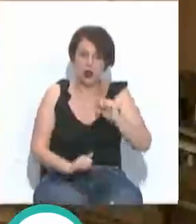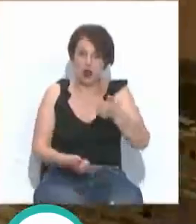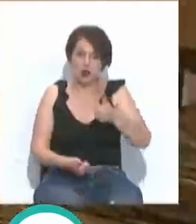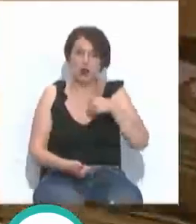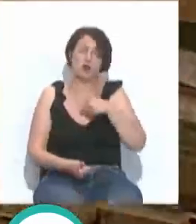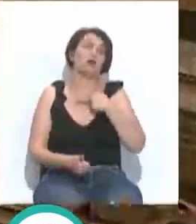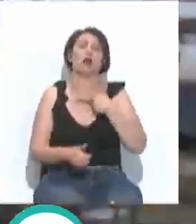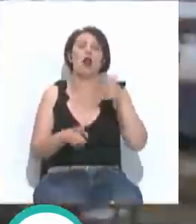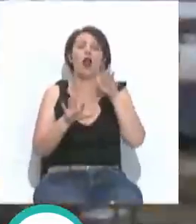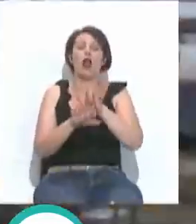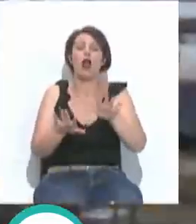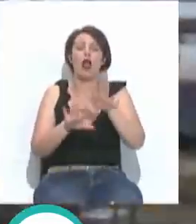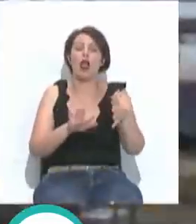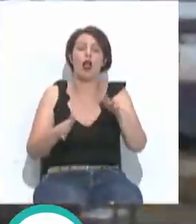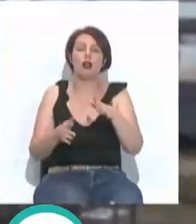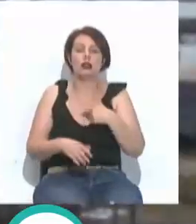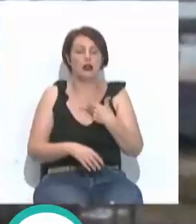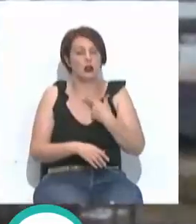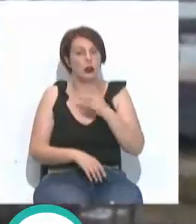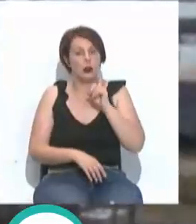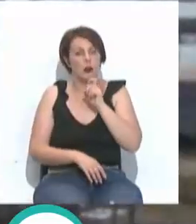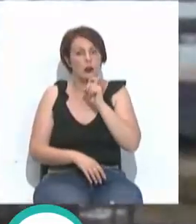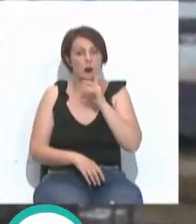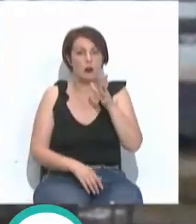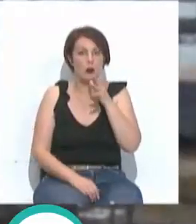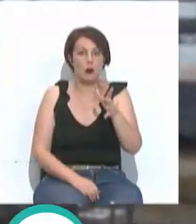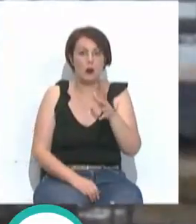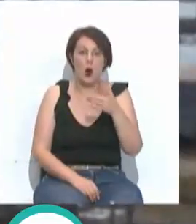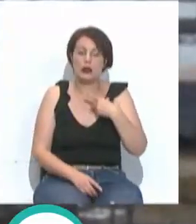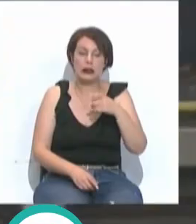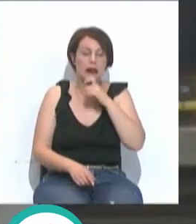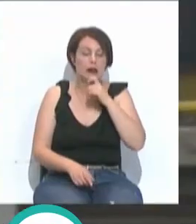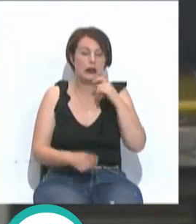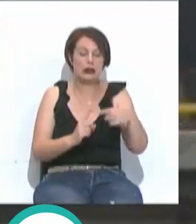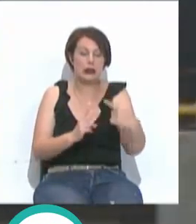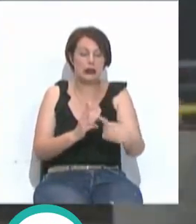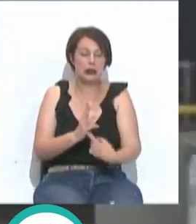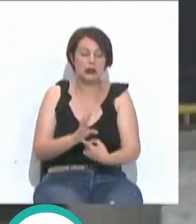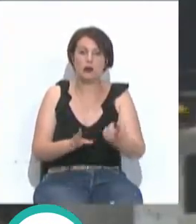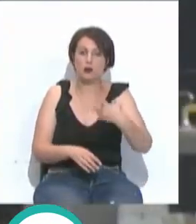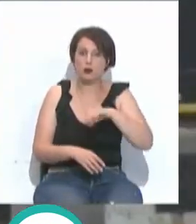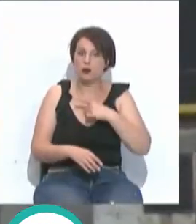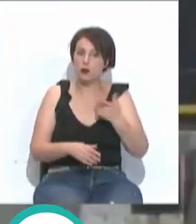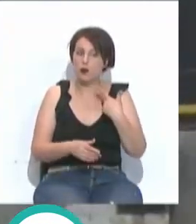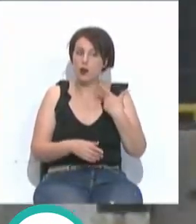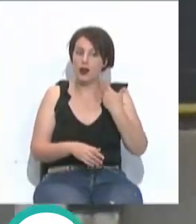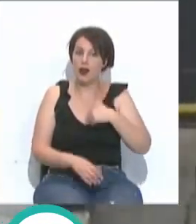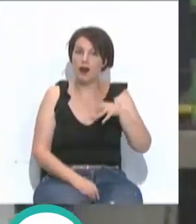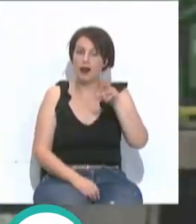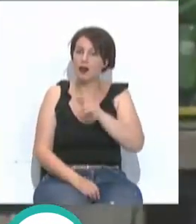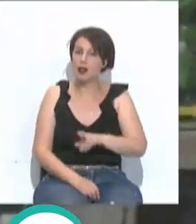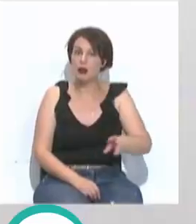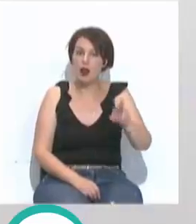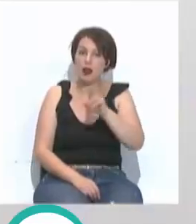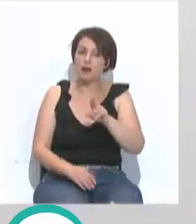se ha visto ralentizada y seriamente comprometida por una tormenta perfecta de dificultades. Cuando estábamos asistiendo a la recuperación